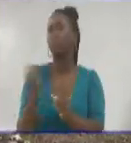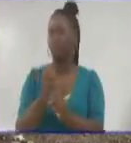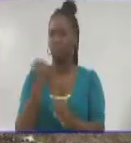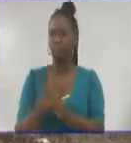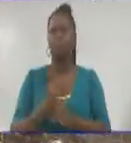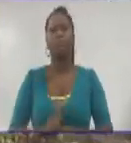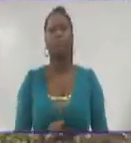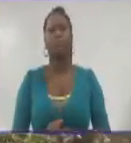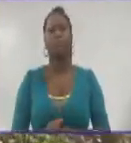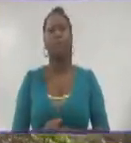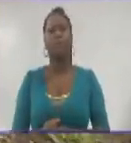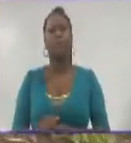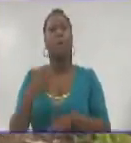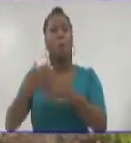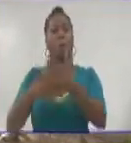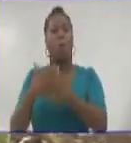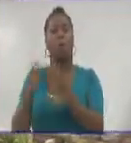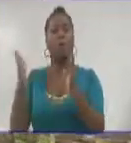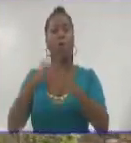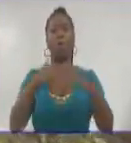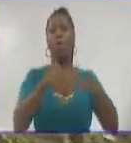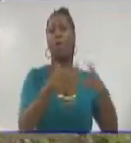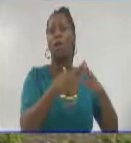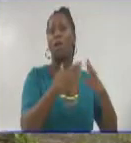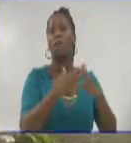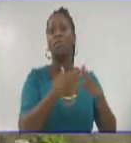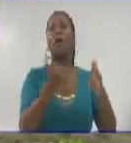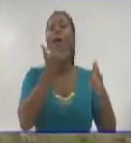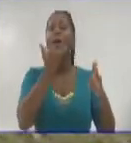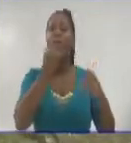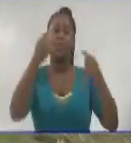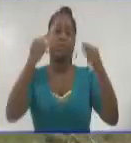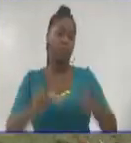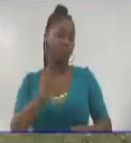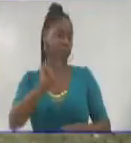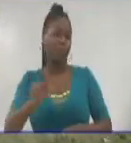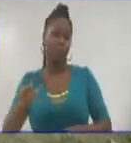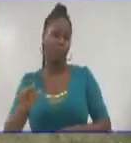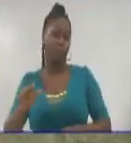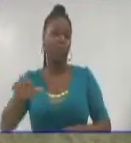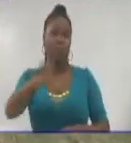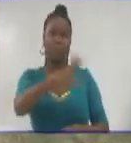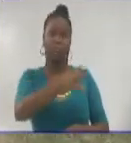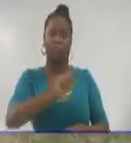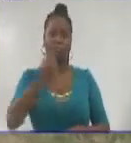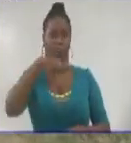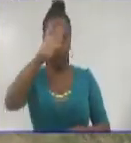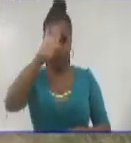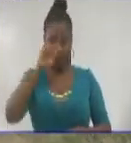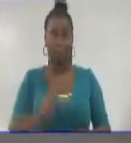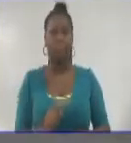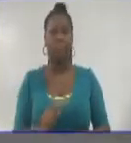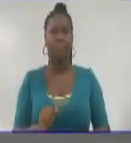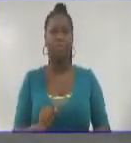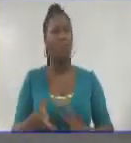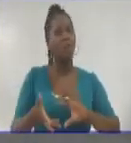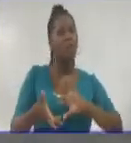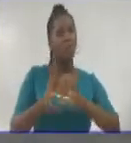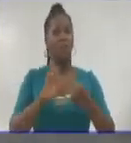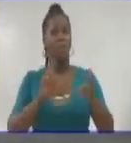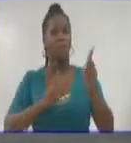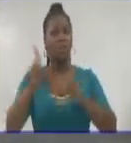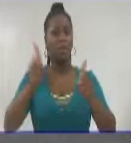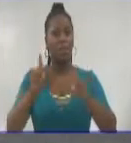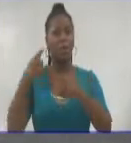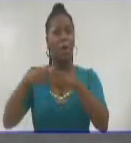falta de viviendas es uno de los problemas que más afecta a la población cubana en todas las provincias del país. Buscar alternativas con los